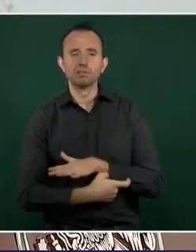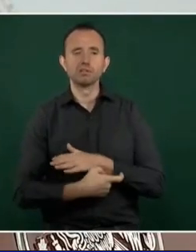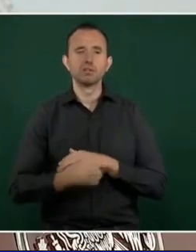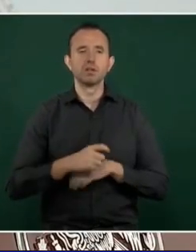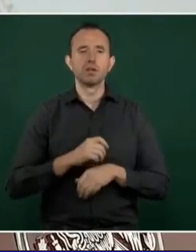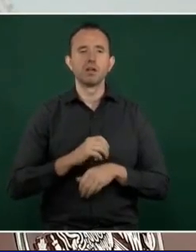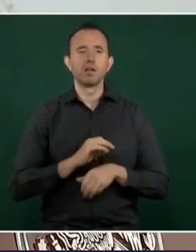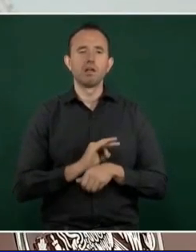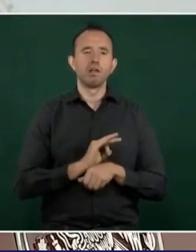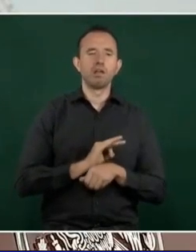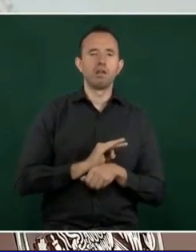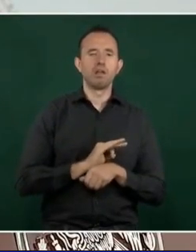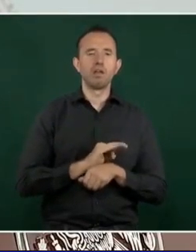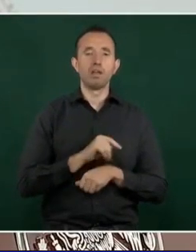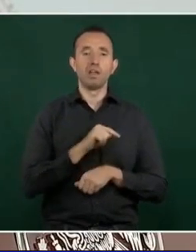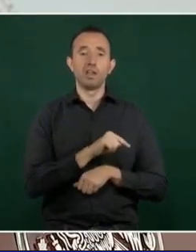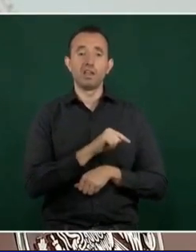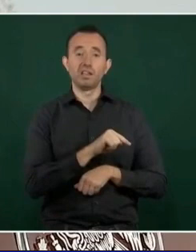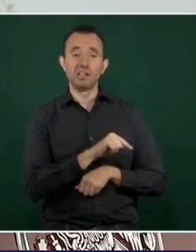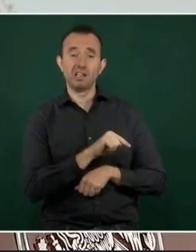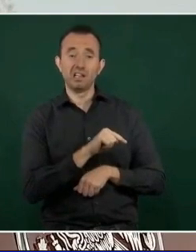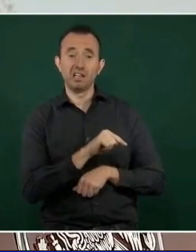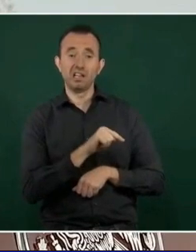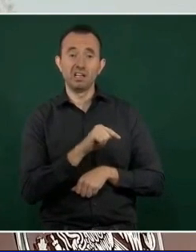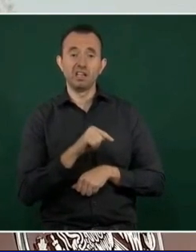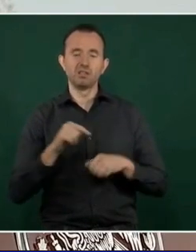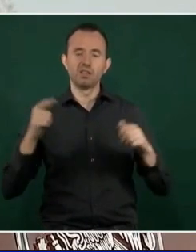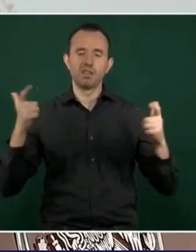Eso sí debilita a las instituciones.